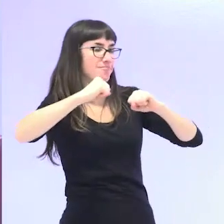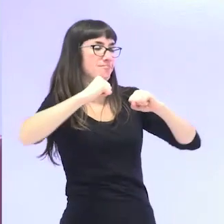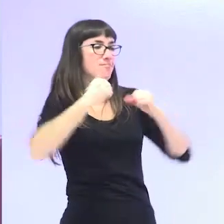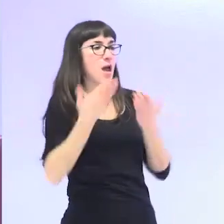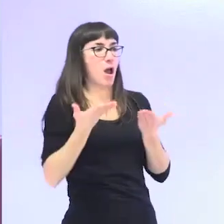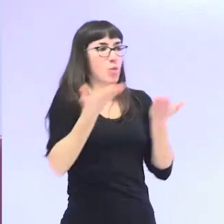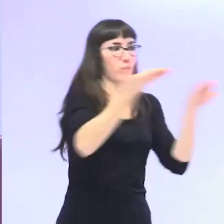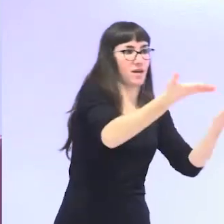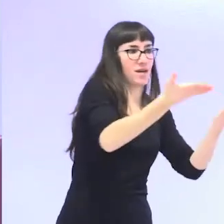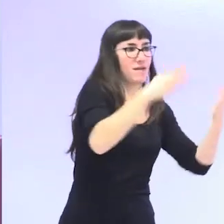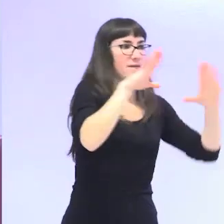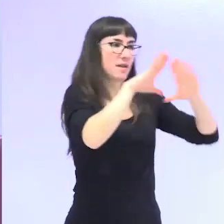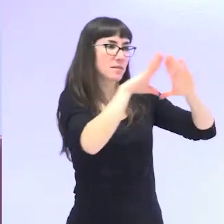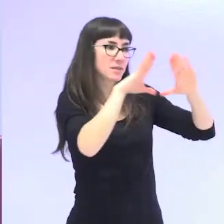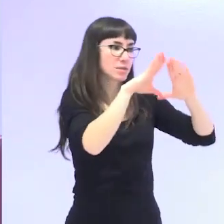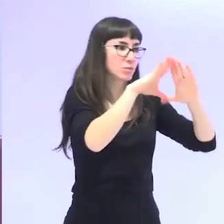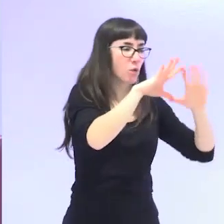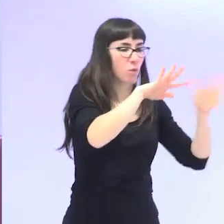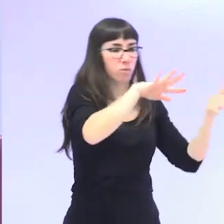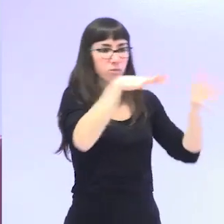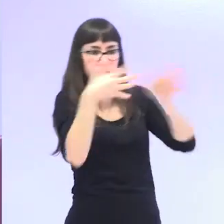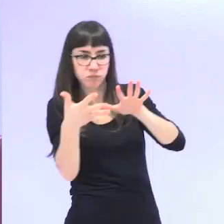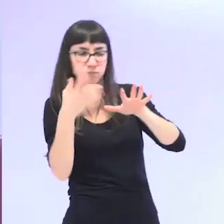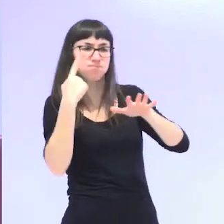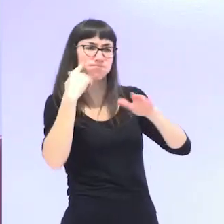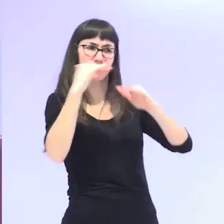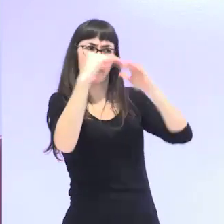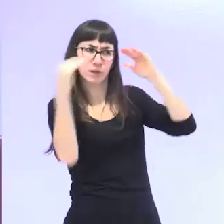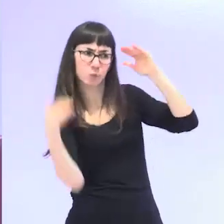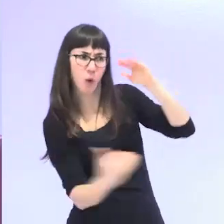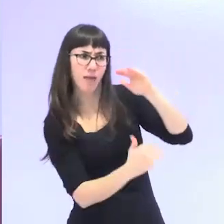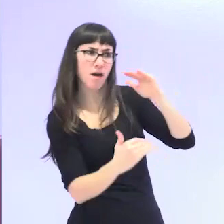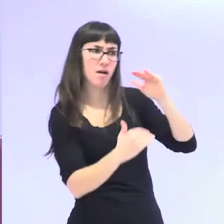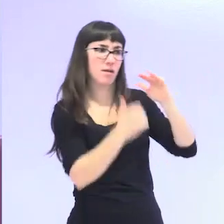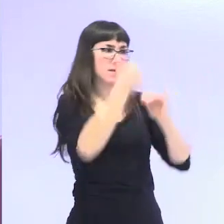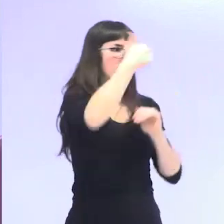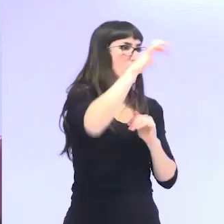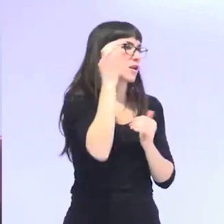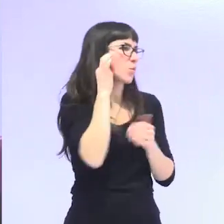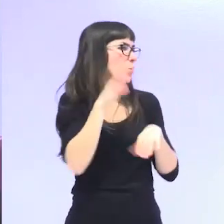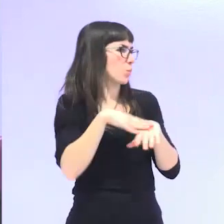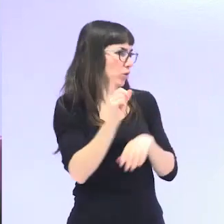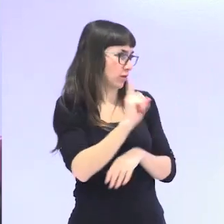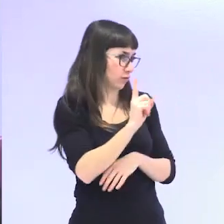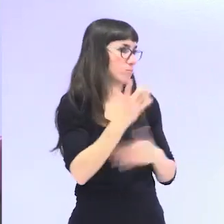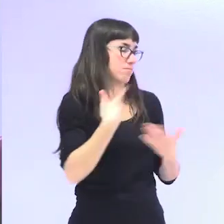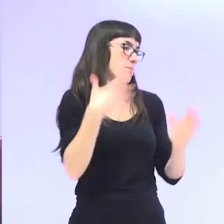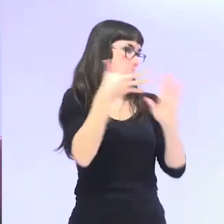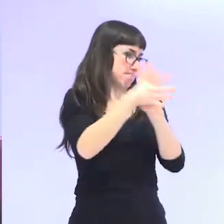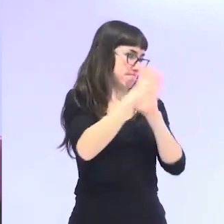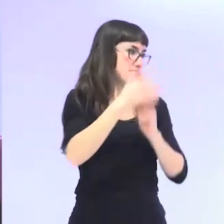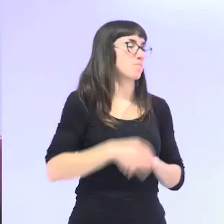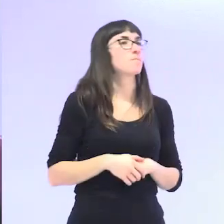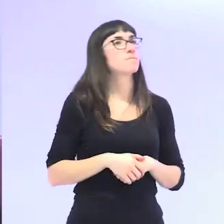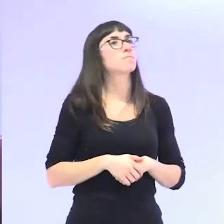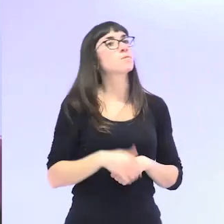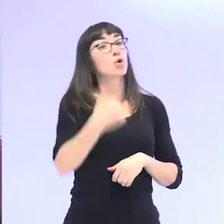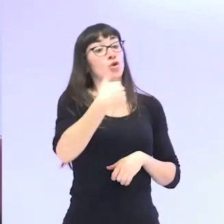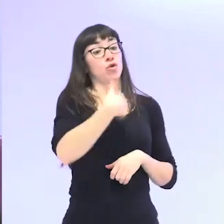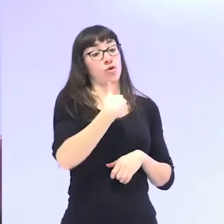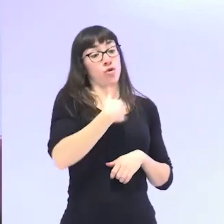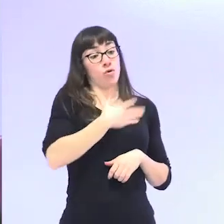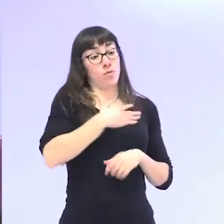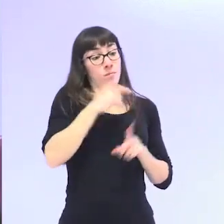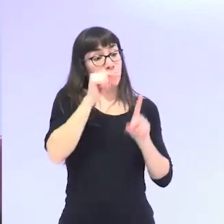análisis de cuáles son las repercusiones de las desigualdades de género en la vejez. Yo os voy a plantear desde qué posición yo